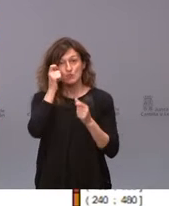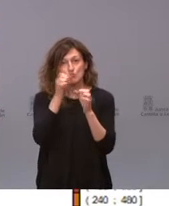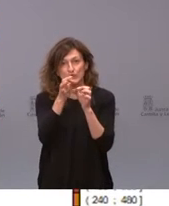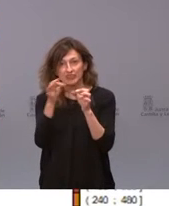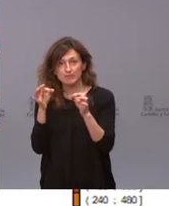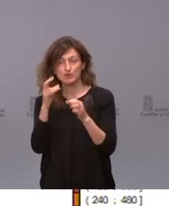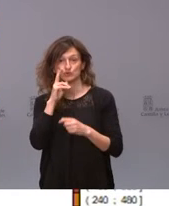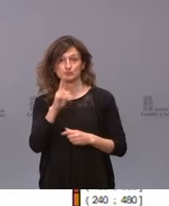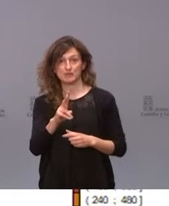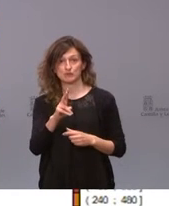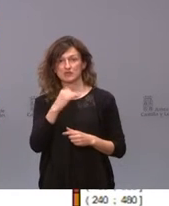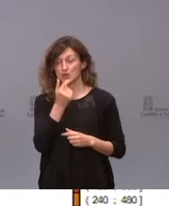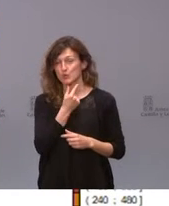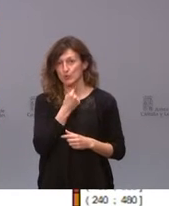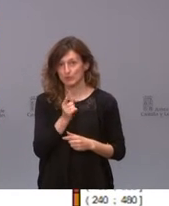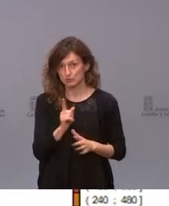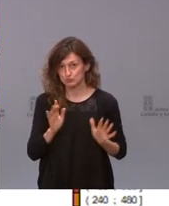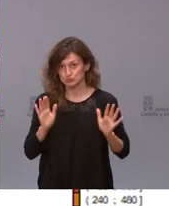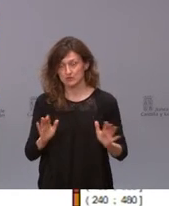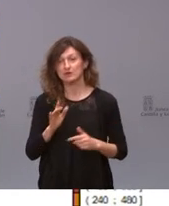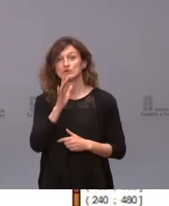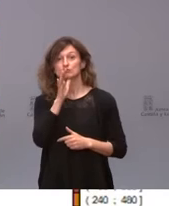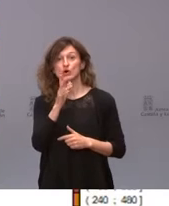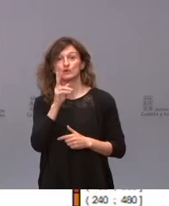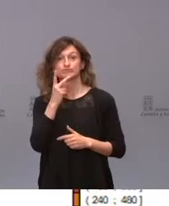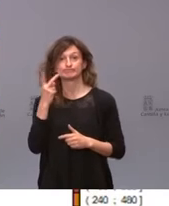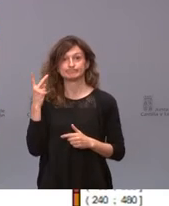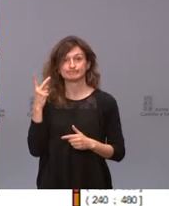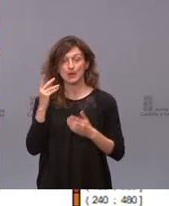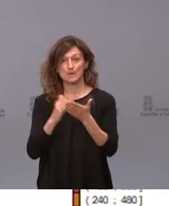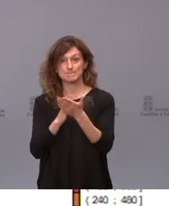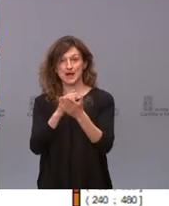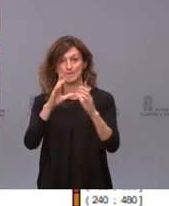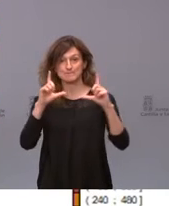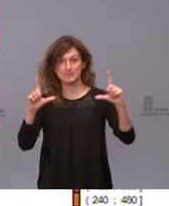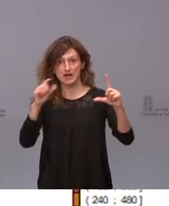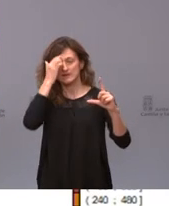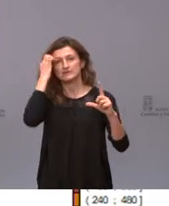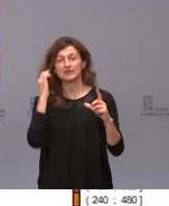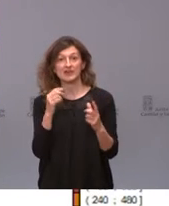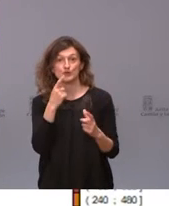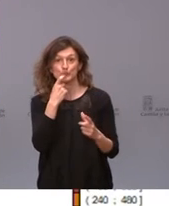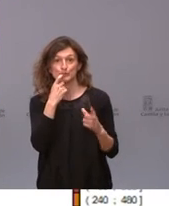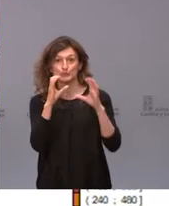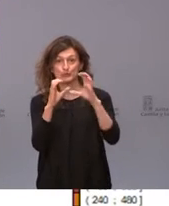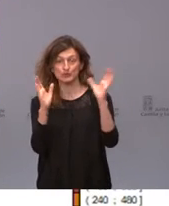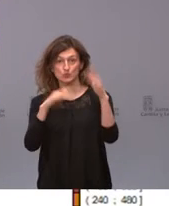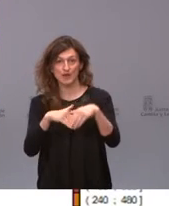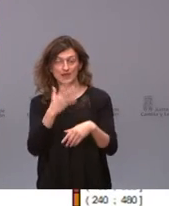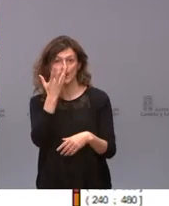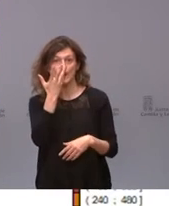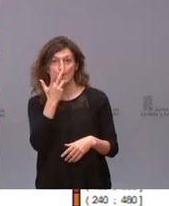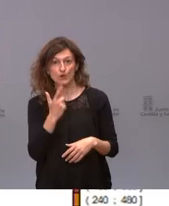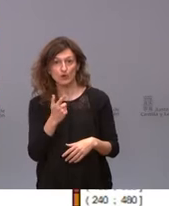algo que no nos gusta, nos gusta cuando ese mapa no tiene granates, es decir, su color